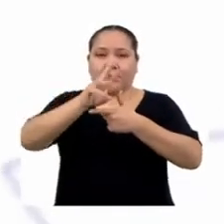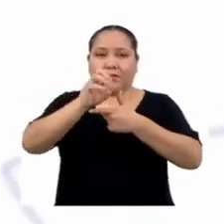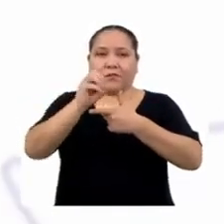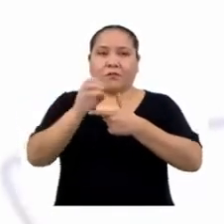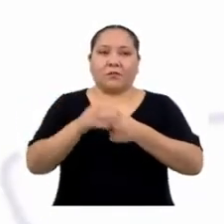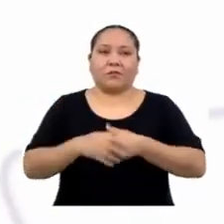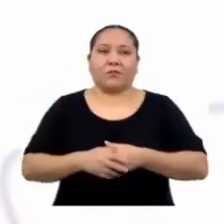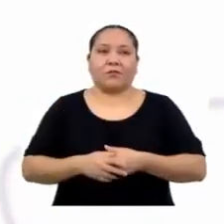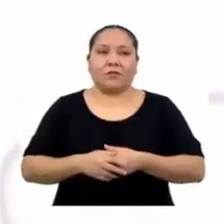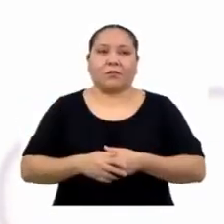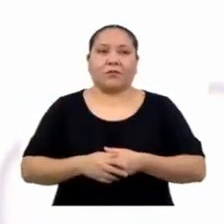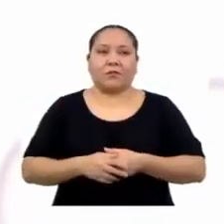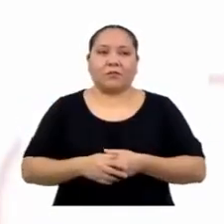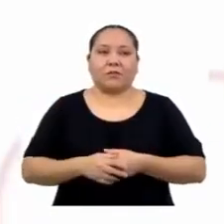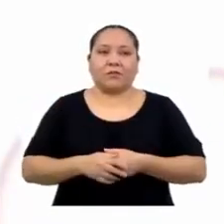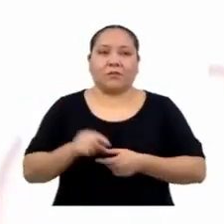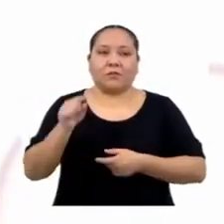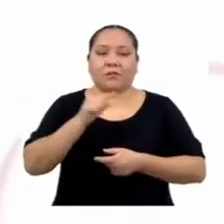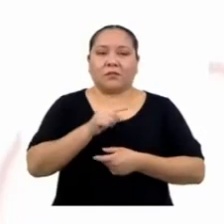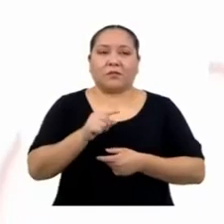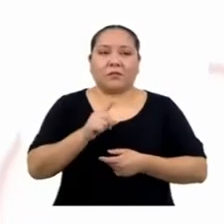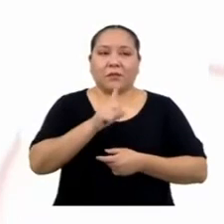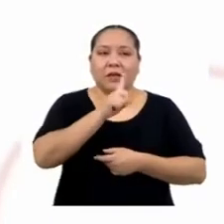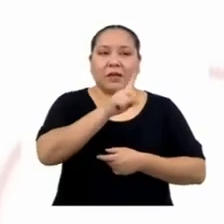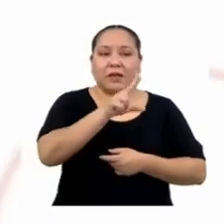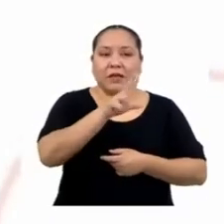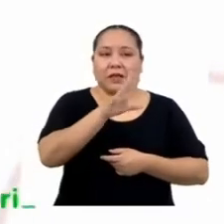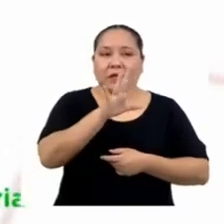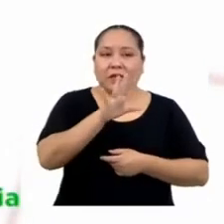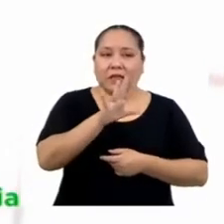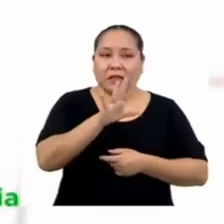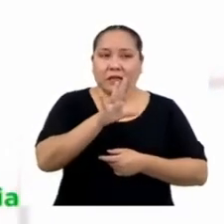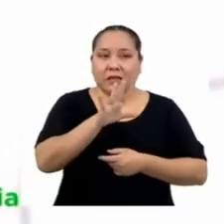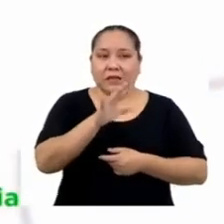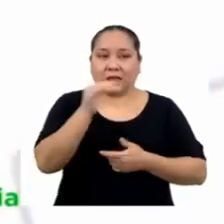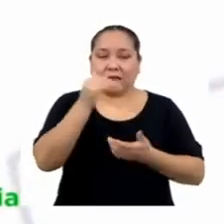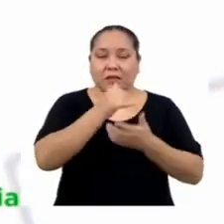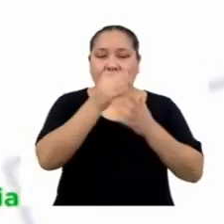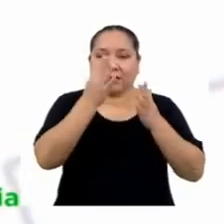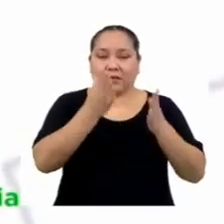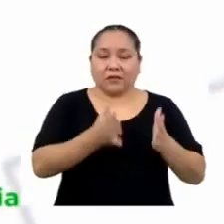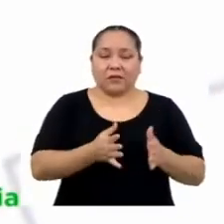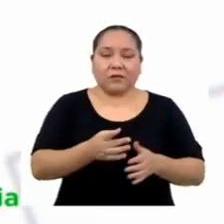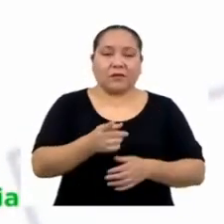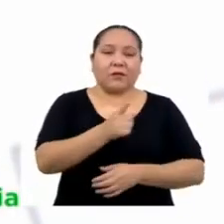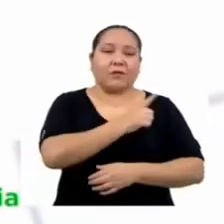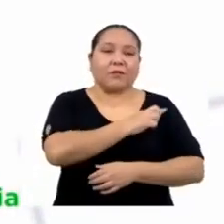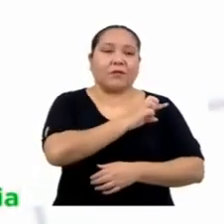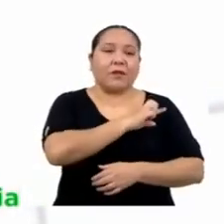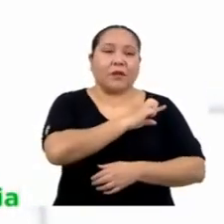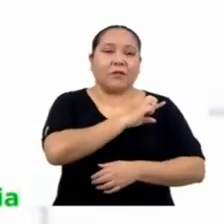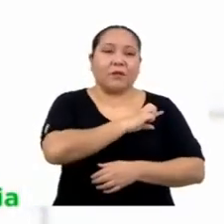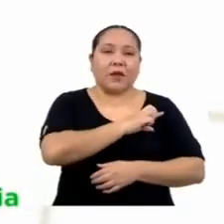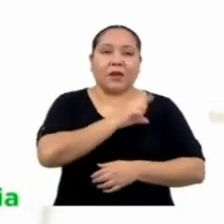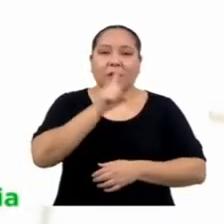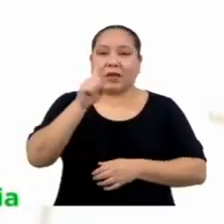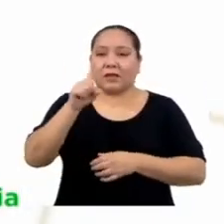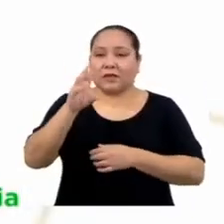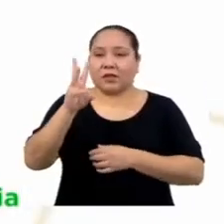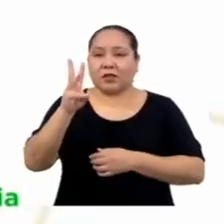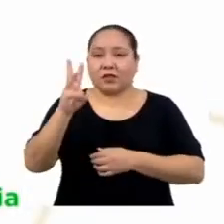incluye 135 estudiantes de primaria y 165 de secundaria.